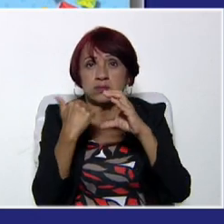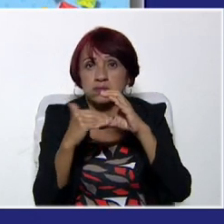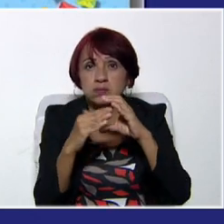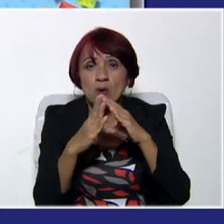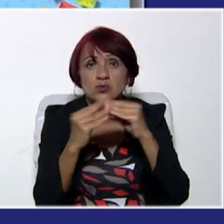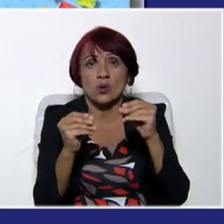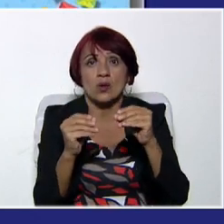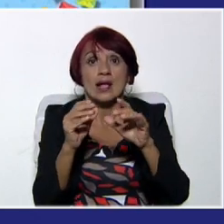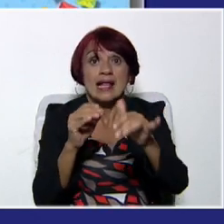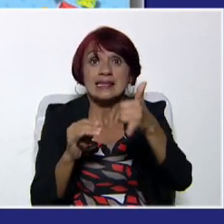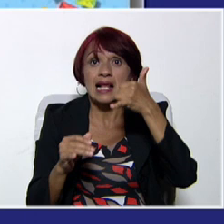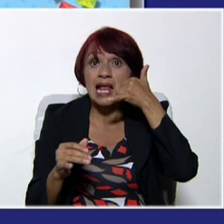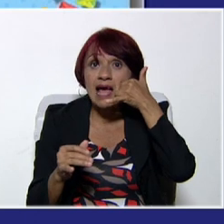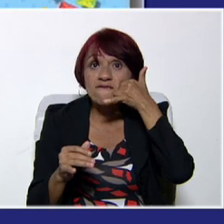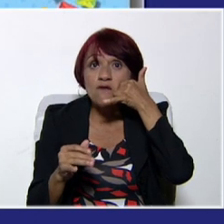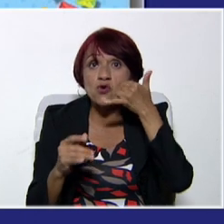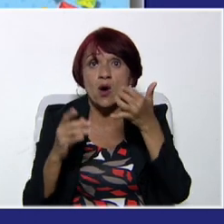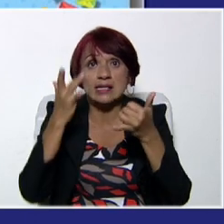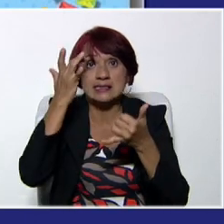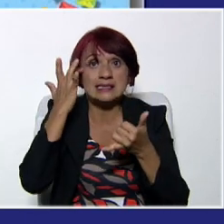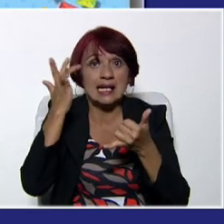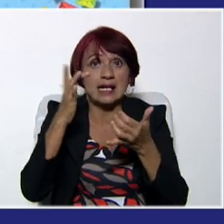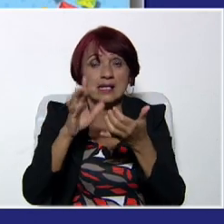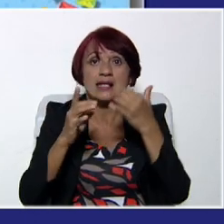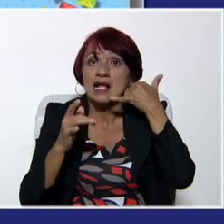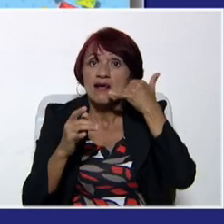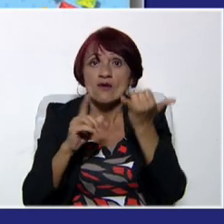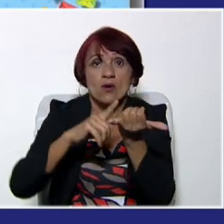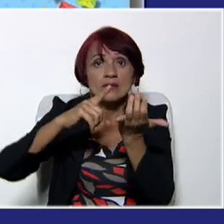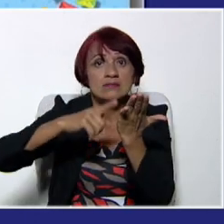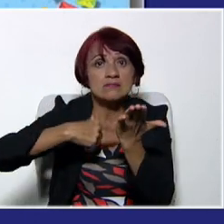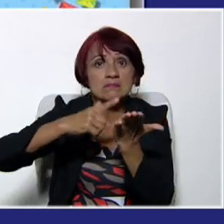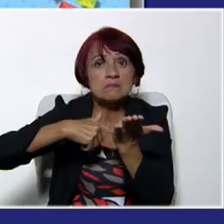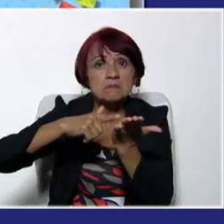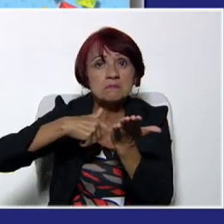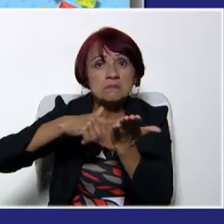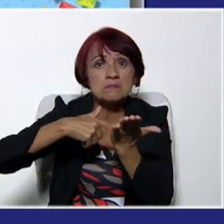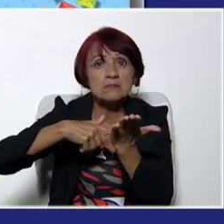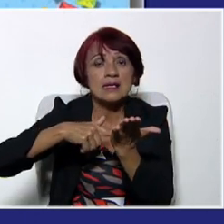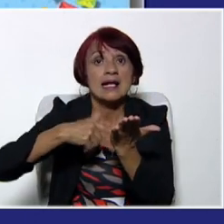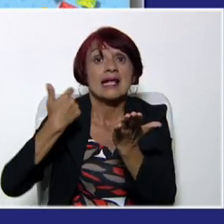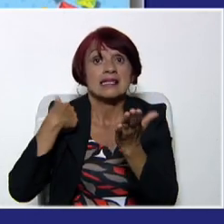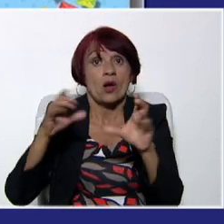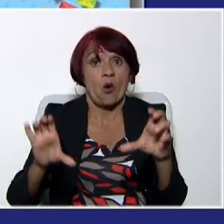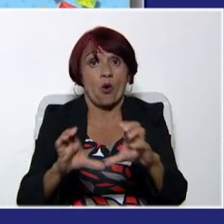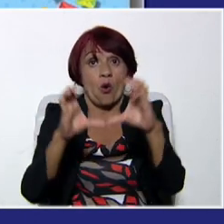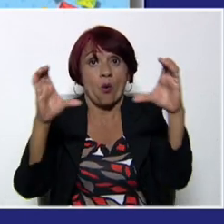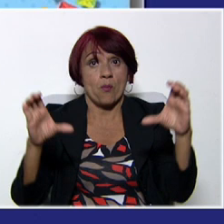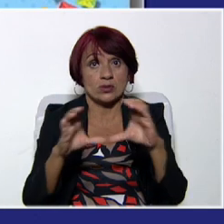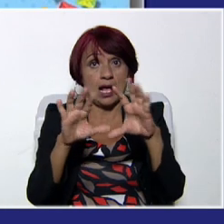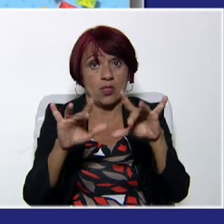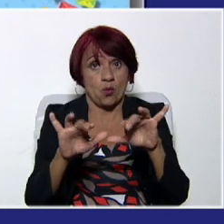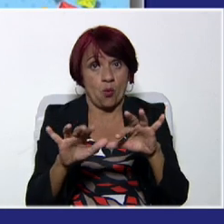los teléfonos celulares inteligentes con los grupos diversos que hay, tenemos las computadoras en sí, tenemos también